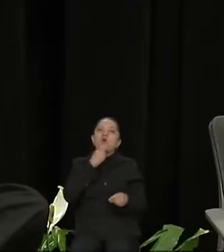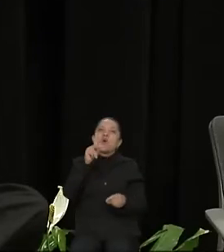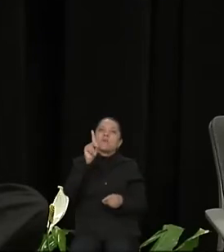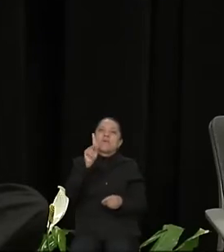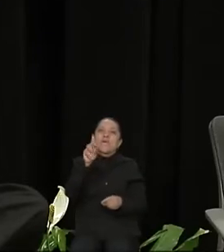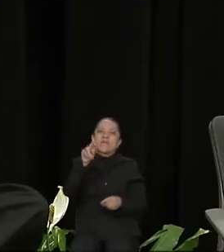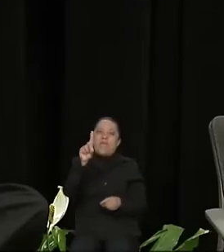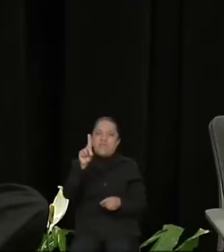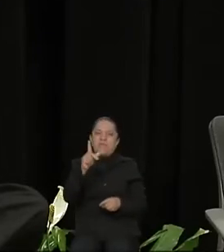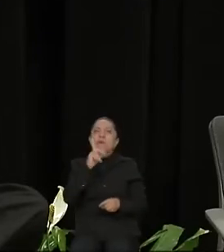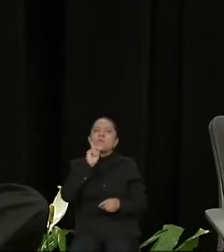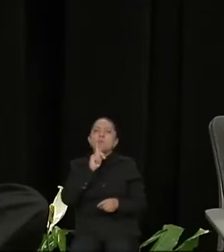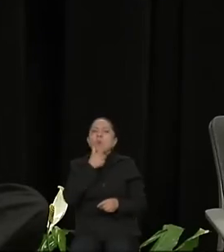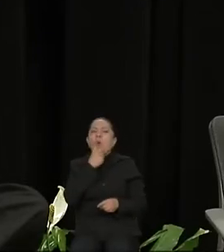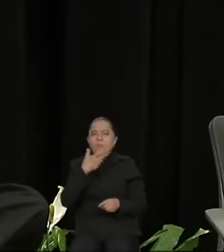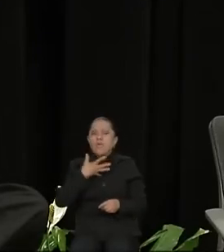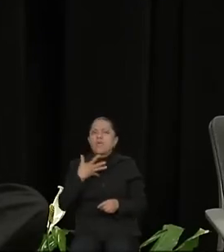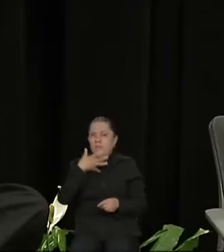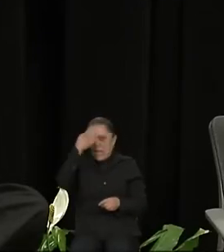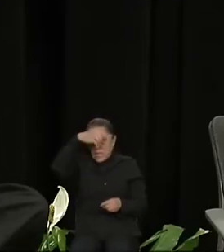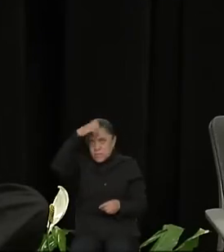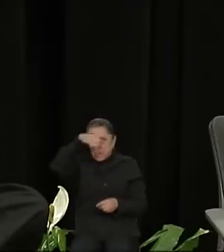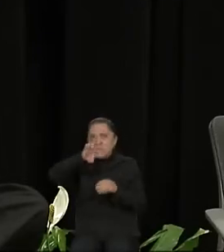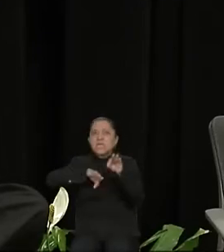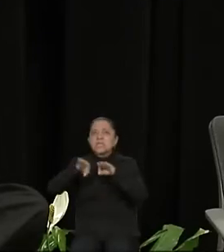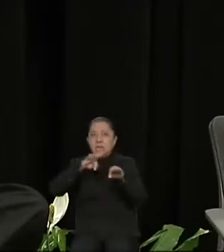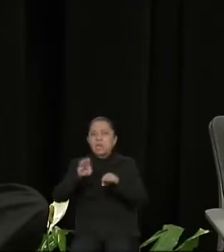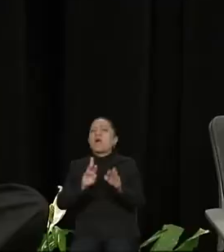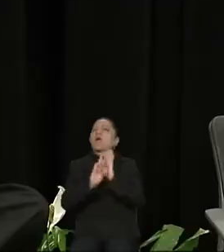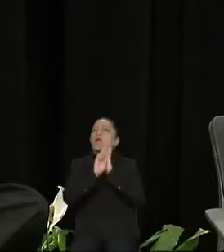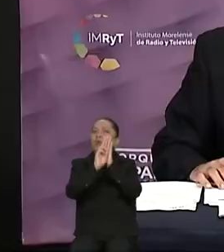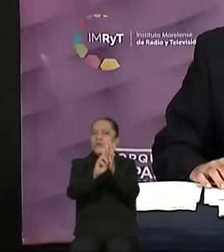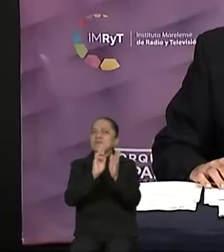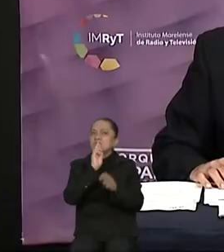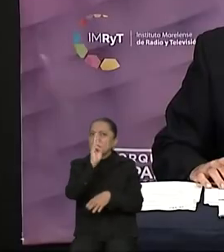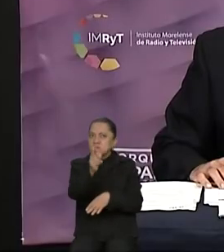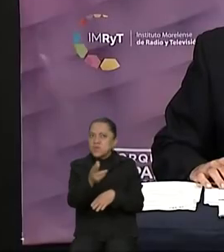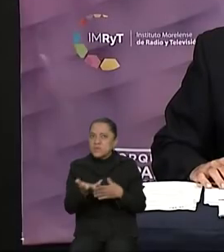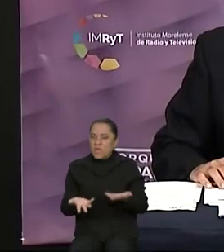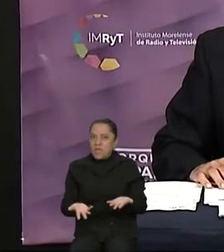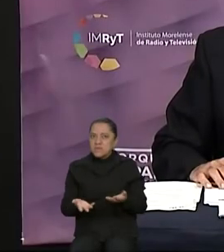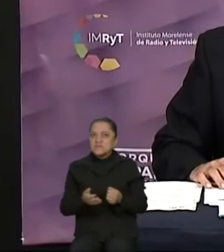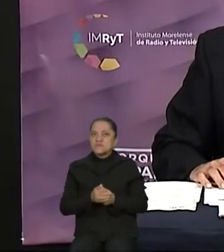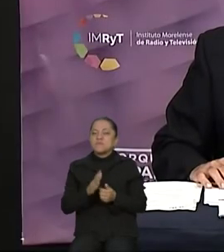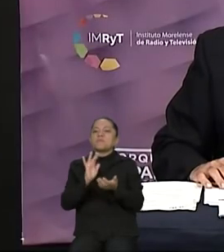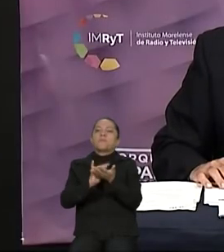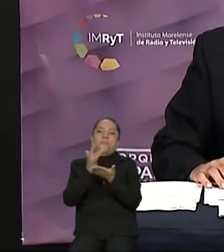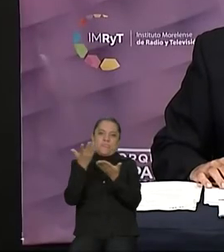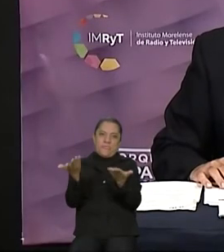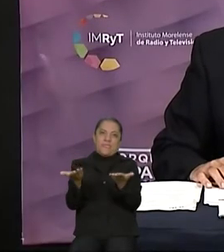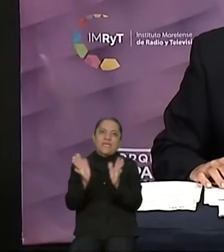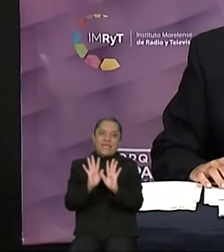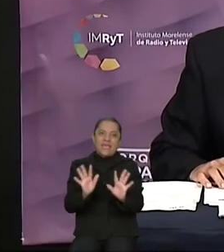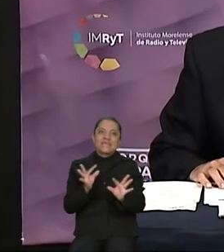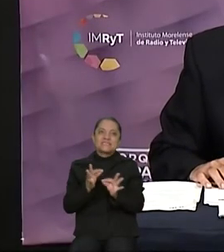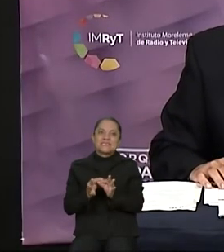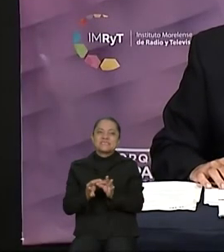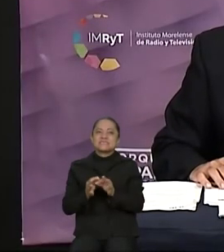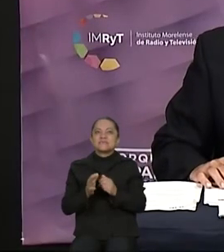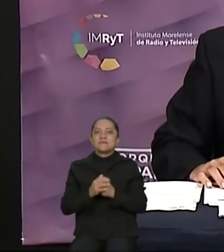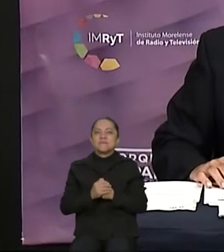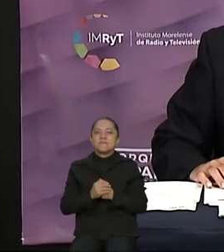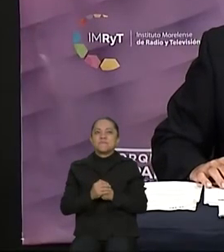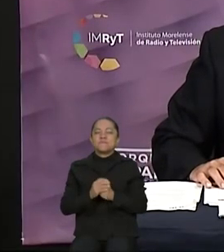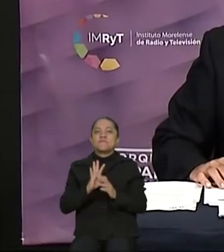de experiencia, de trabajo y también de resultados. Muchas gracias a la candidata Hortensia Figueroa Peralta de la fórmula del